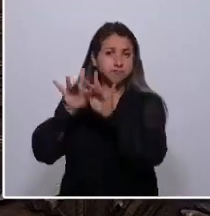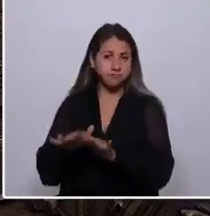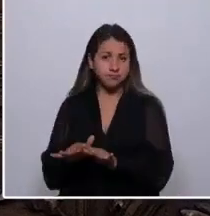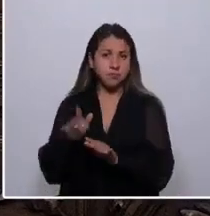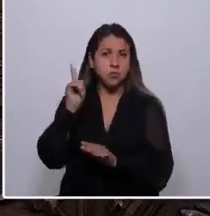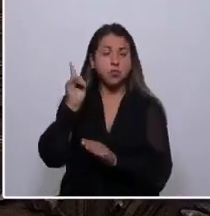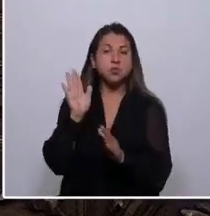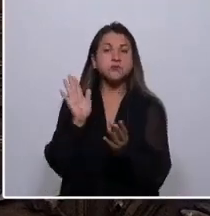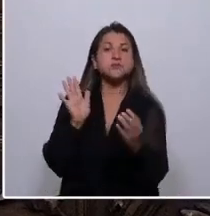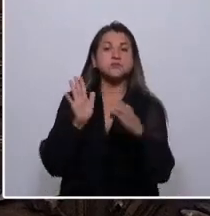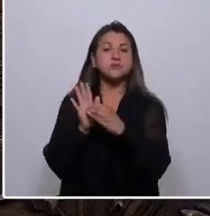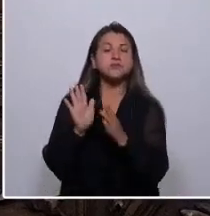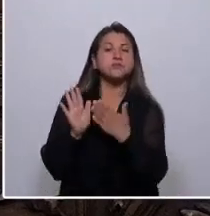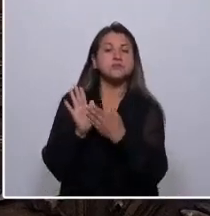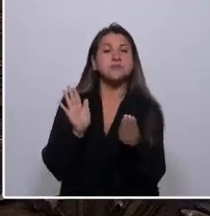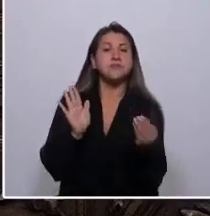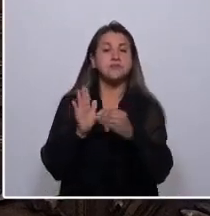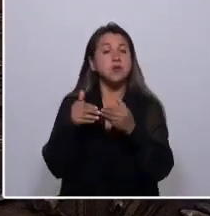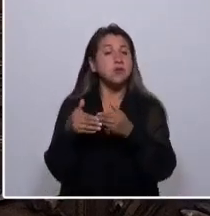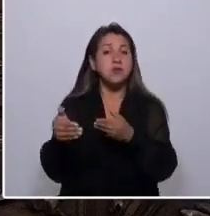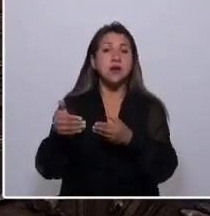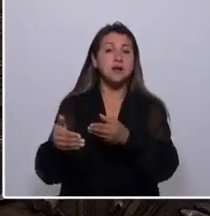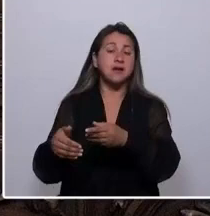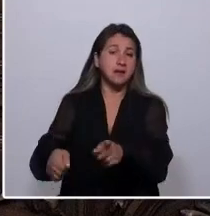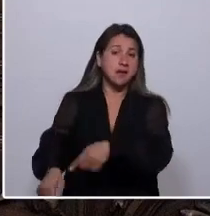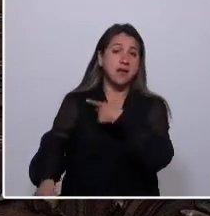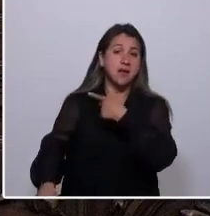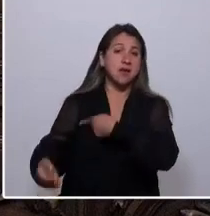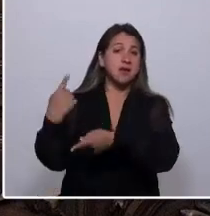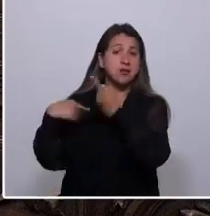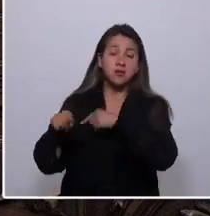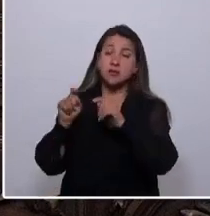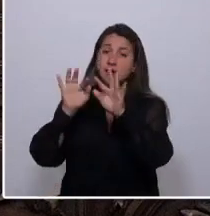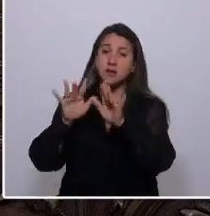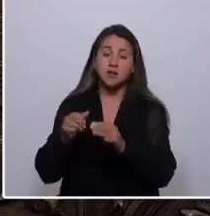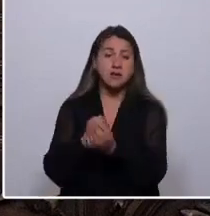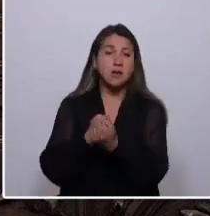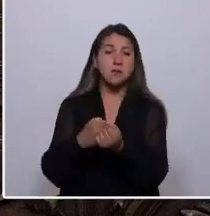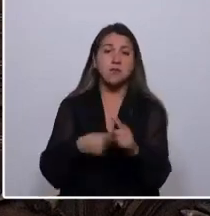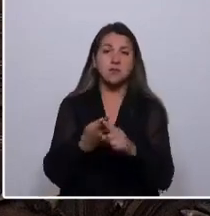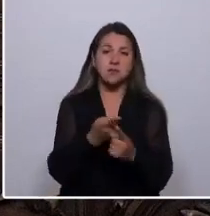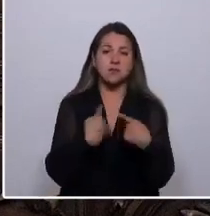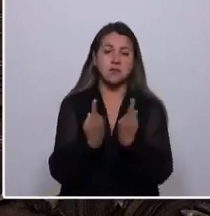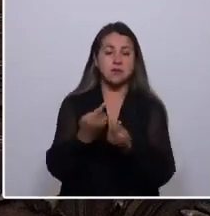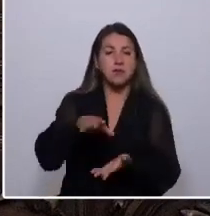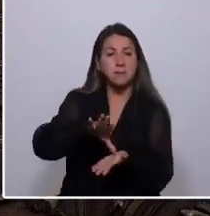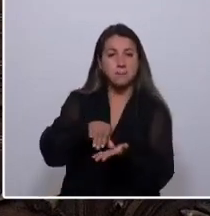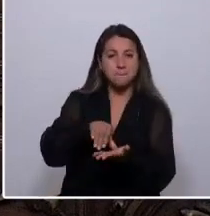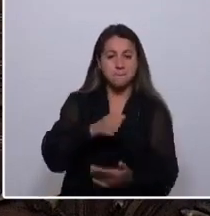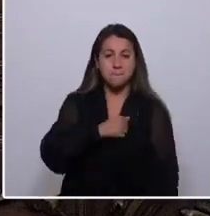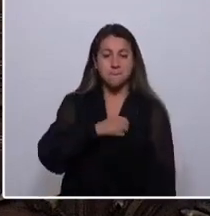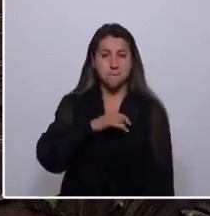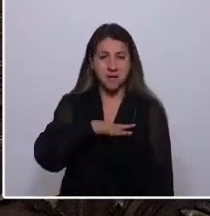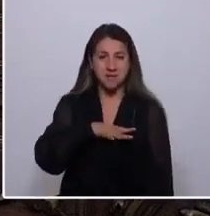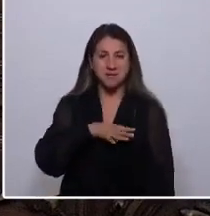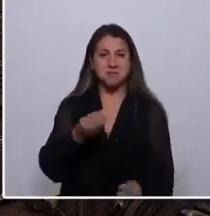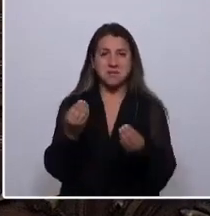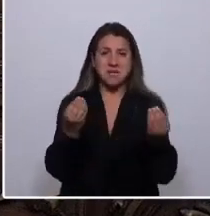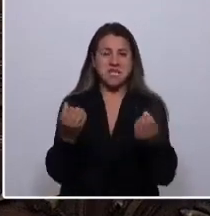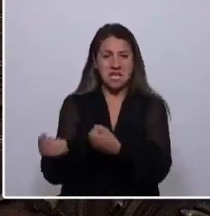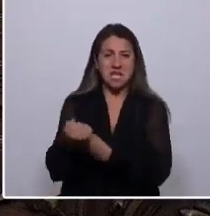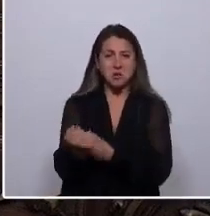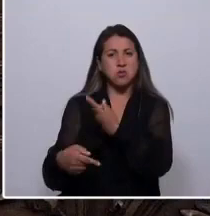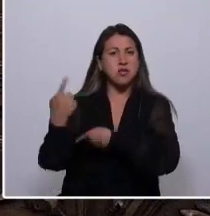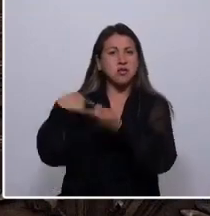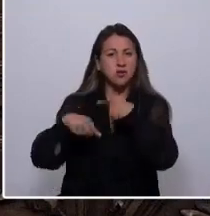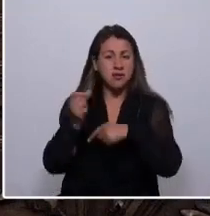capítulo más de una larga historia que muchas generaciones han escrito con amor por nuestra patria. ¿Y para qué nos sirve esa historia? Para